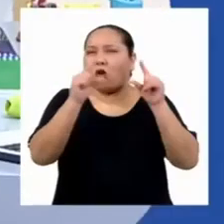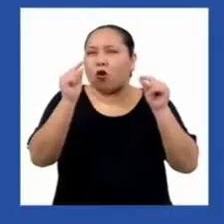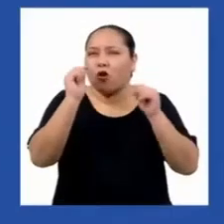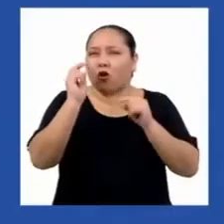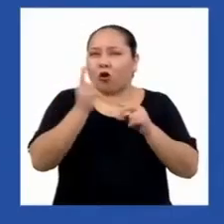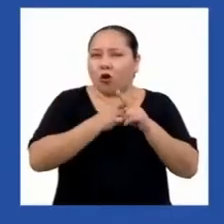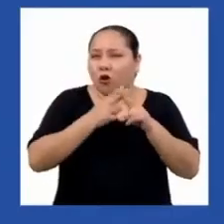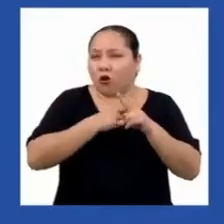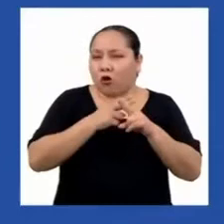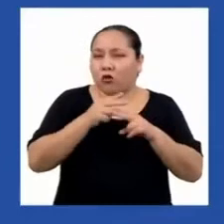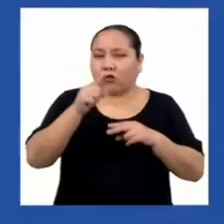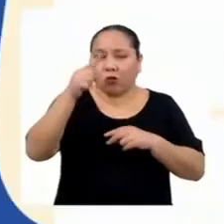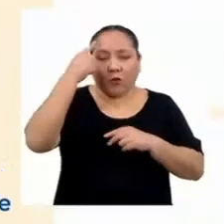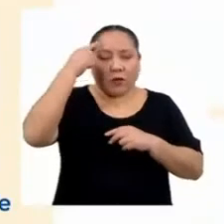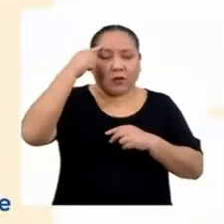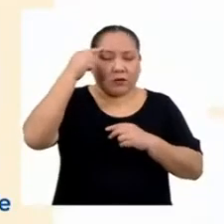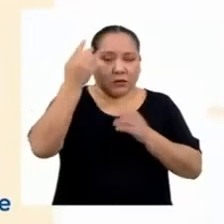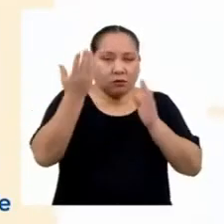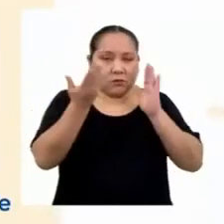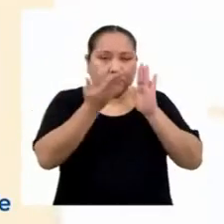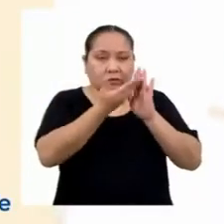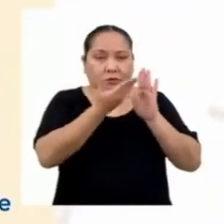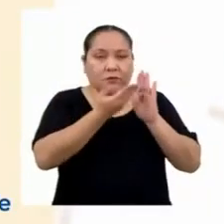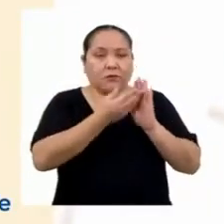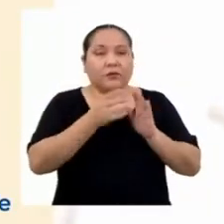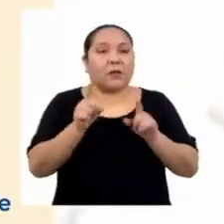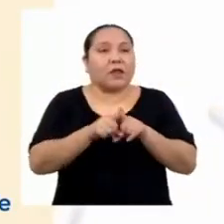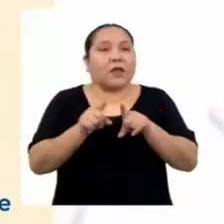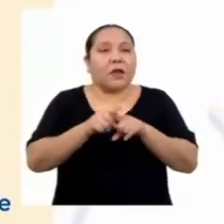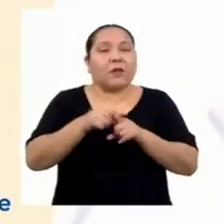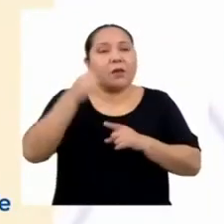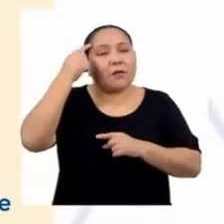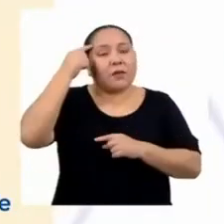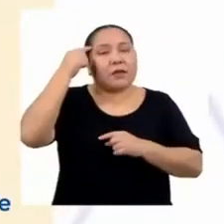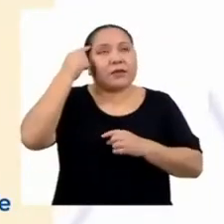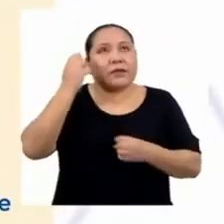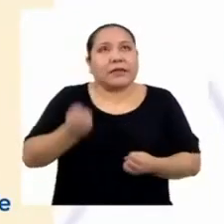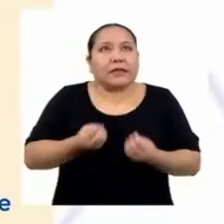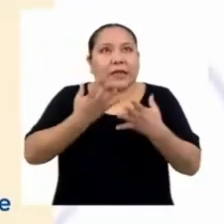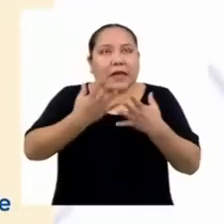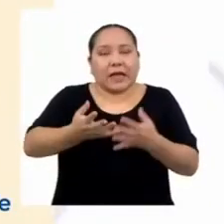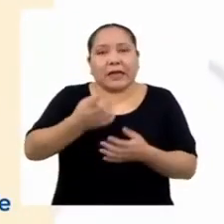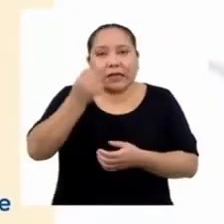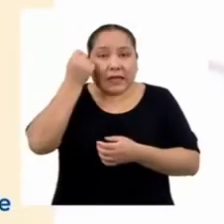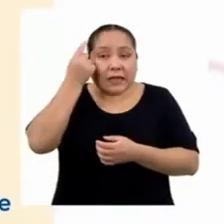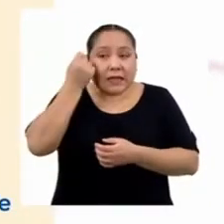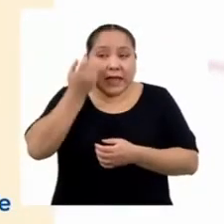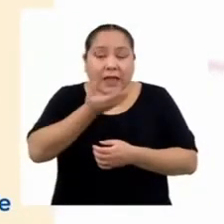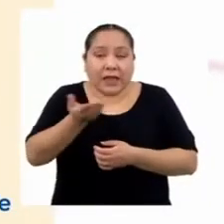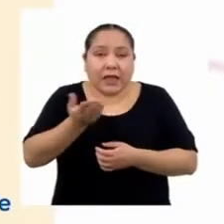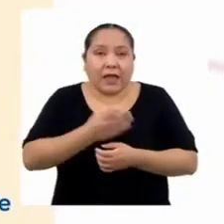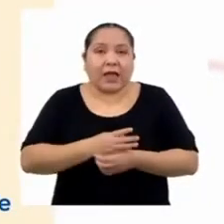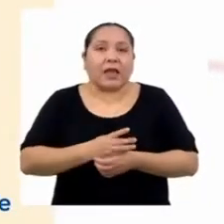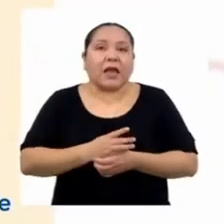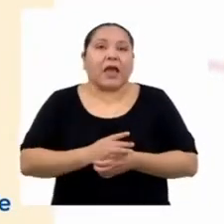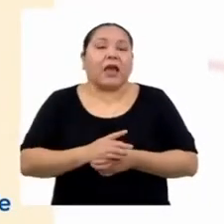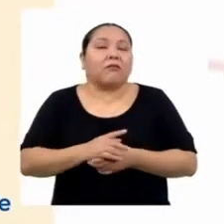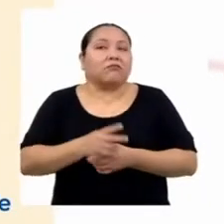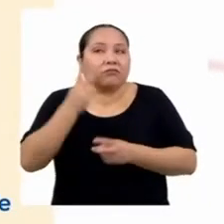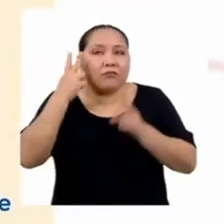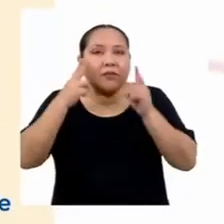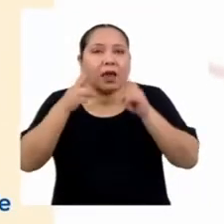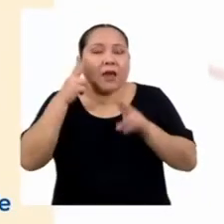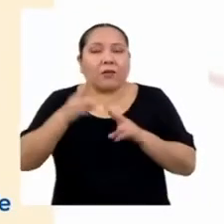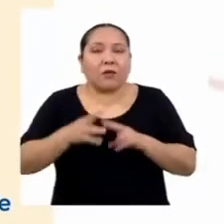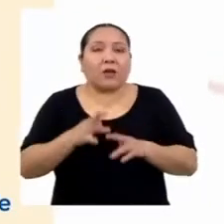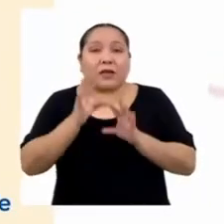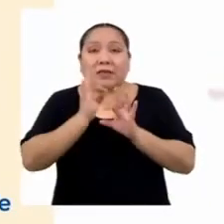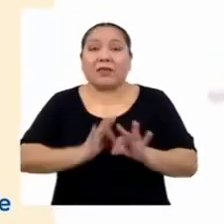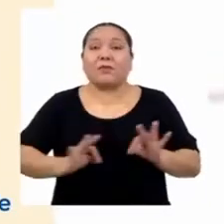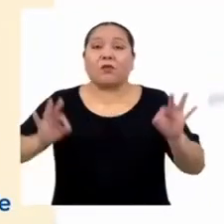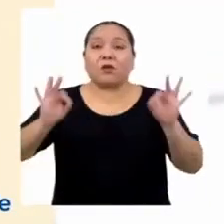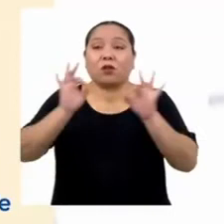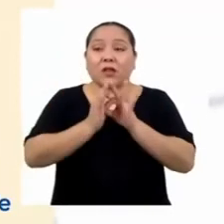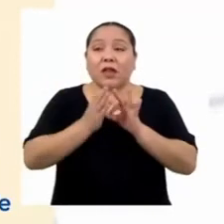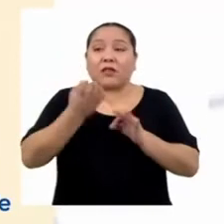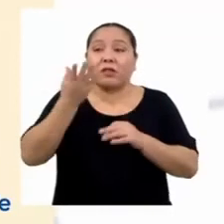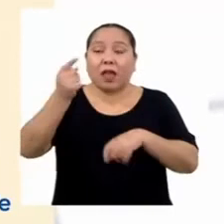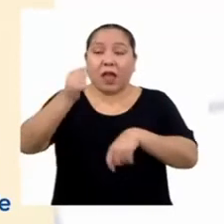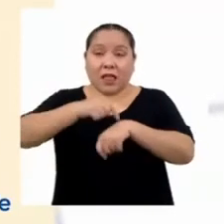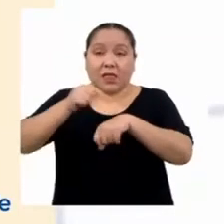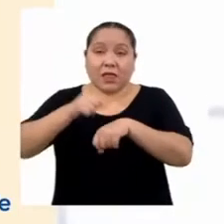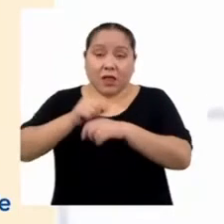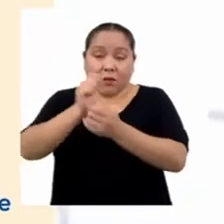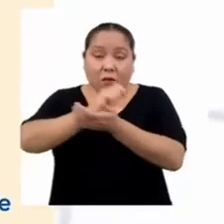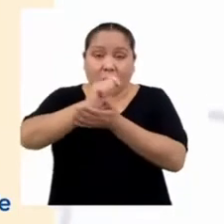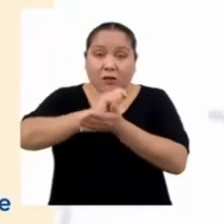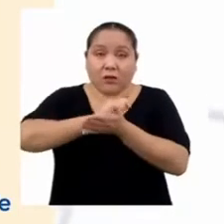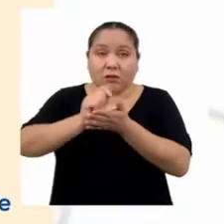de esta manera. También pensé que sería bueno dar a entender que apreciamos el tiempo que se toman en llenar la encuesta. Asimismo,